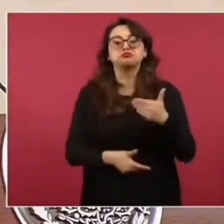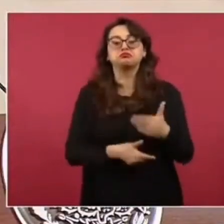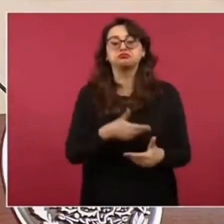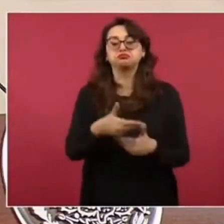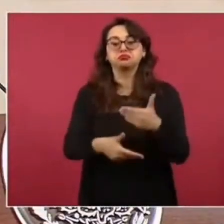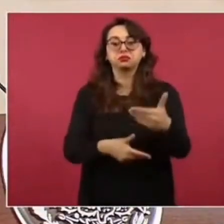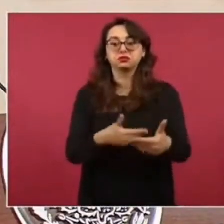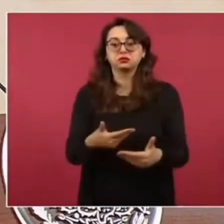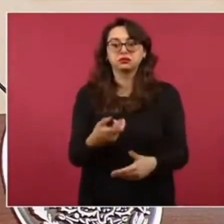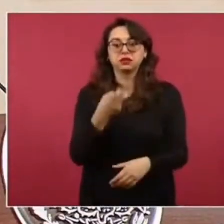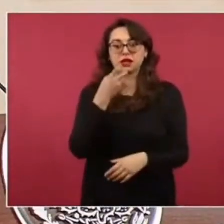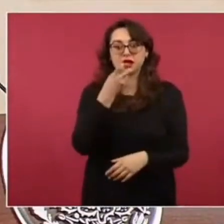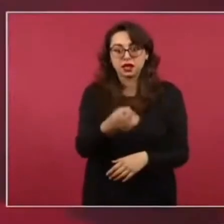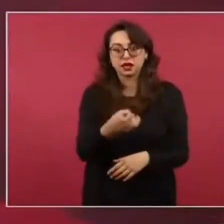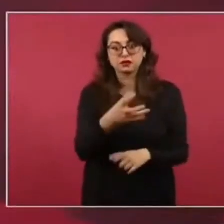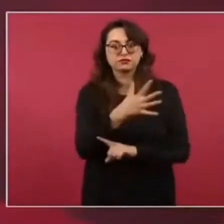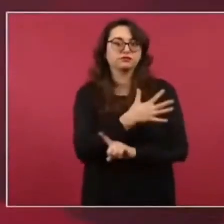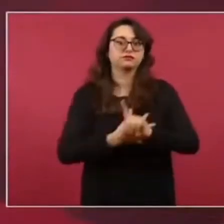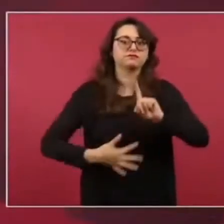eso es lo que produce